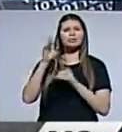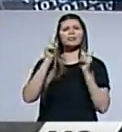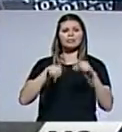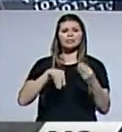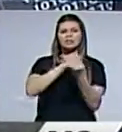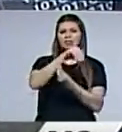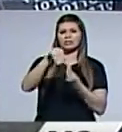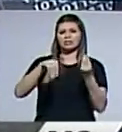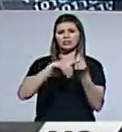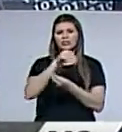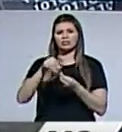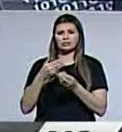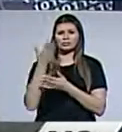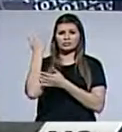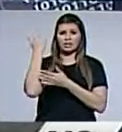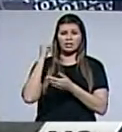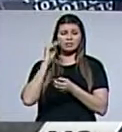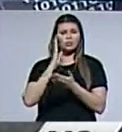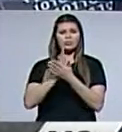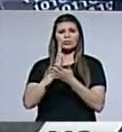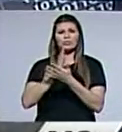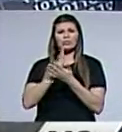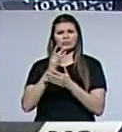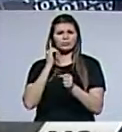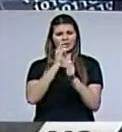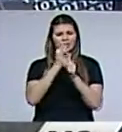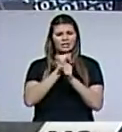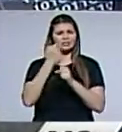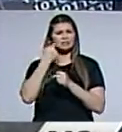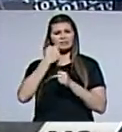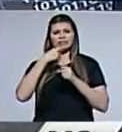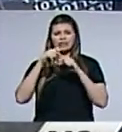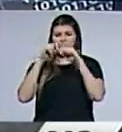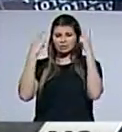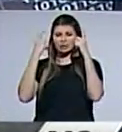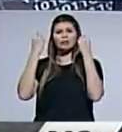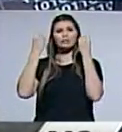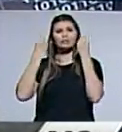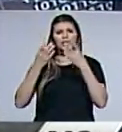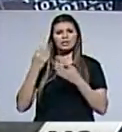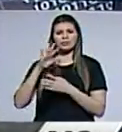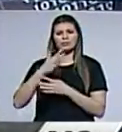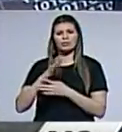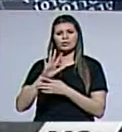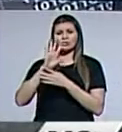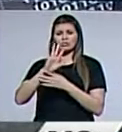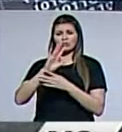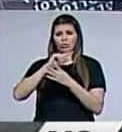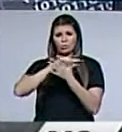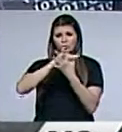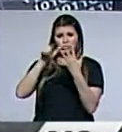sociedad. En mi último comentario, alenté a la Iglesia a estar despierta frente a cinco tendencias.